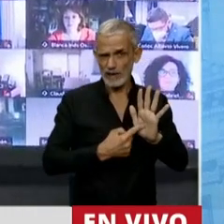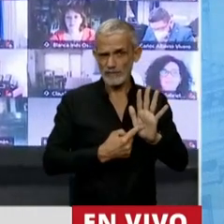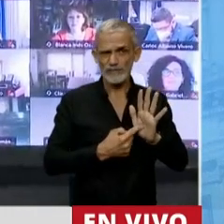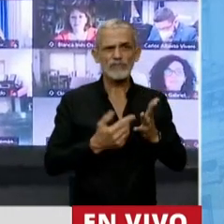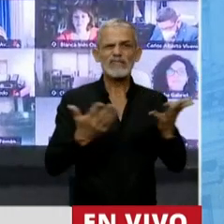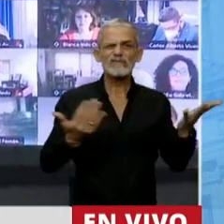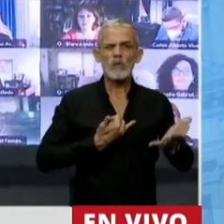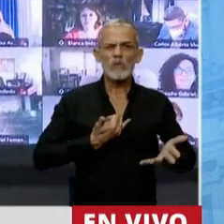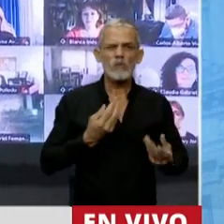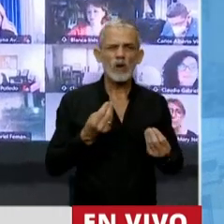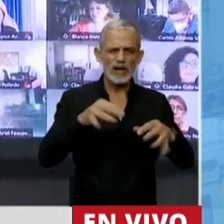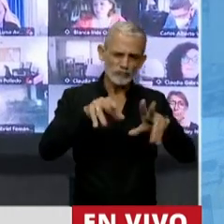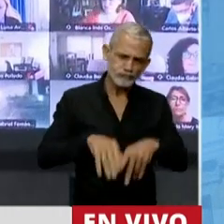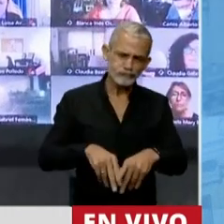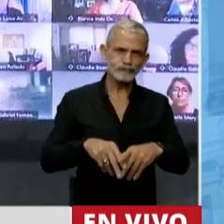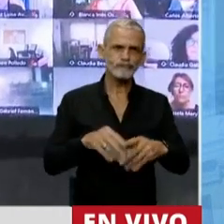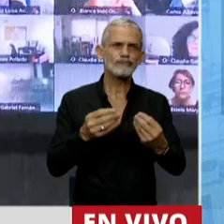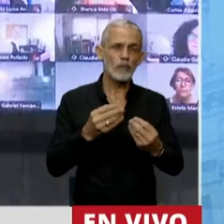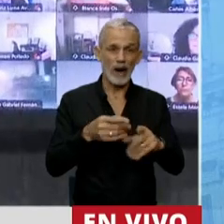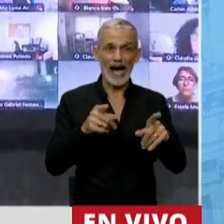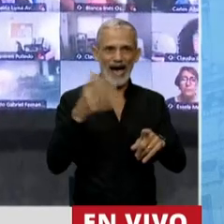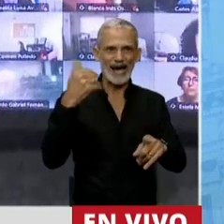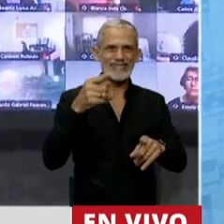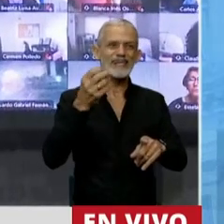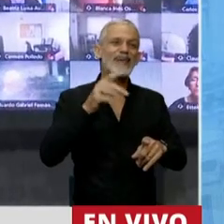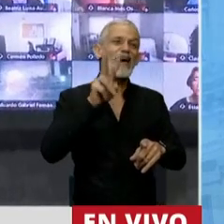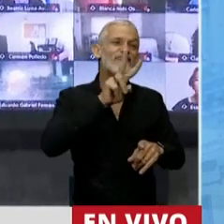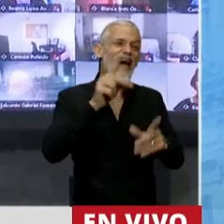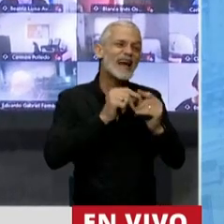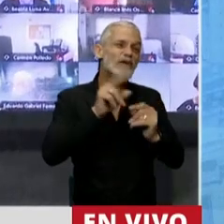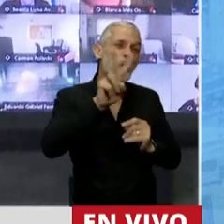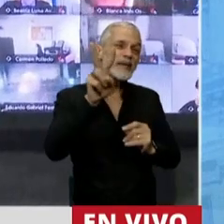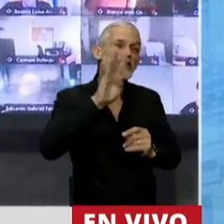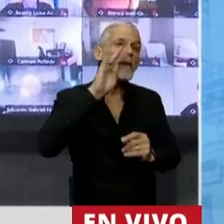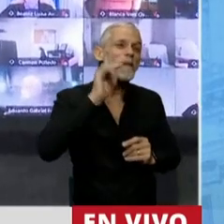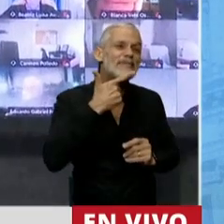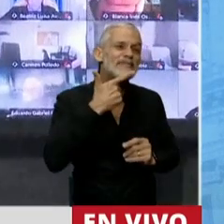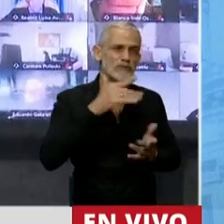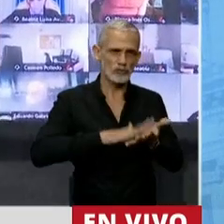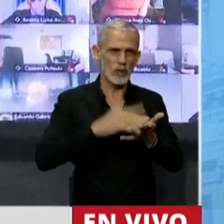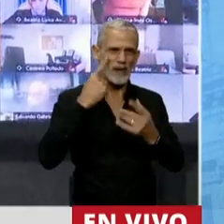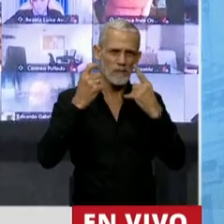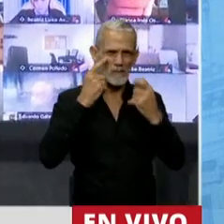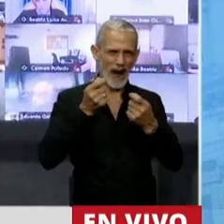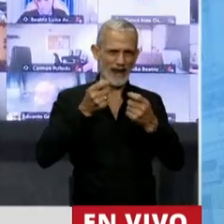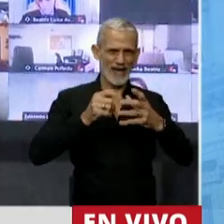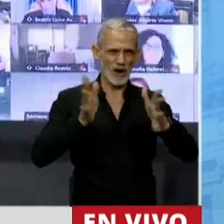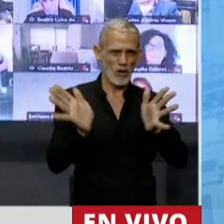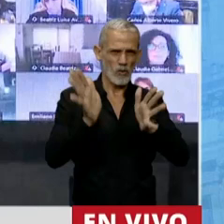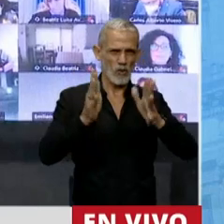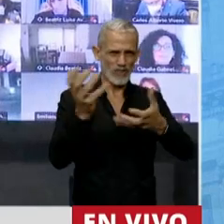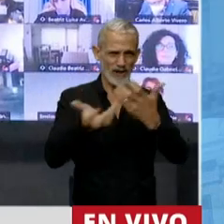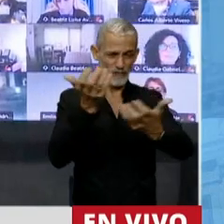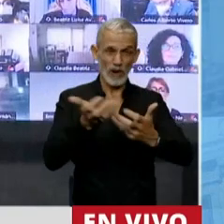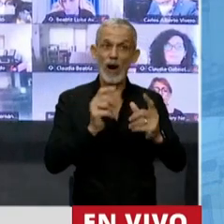de dónde lo hace? A partir del 22 bis de la ley del manejo del fuego. El artículo